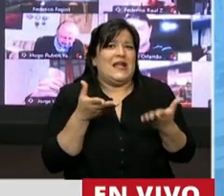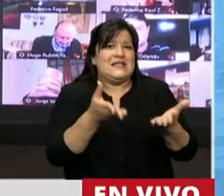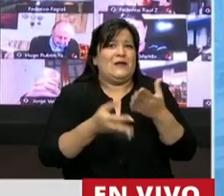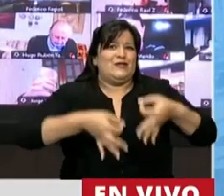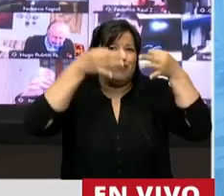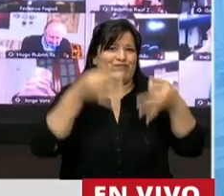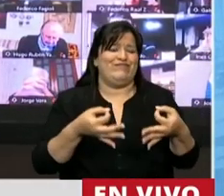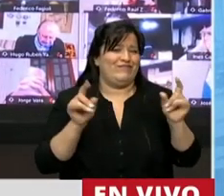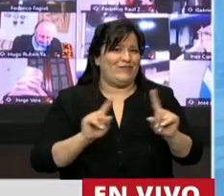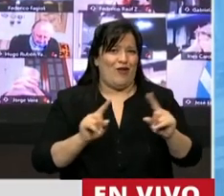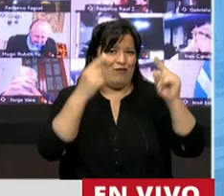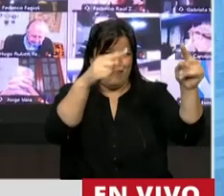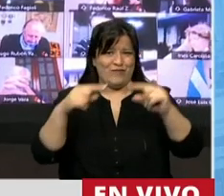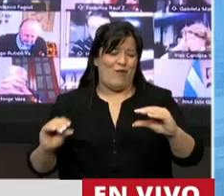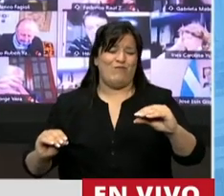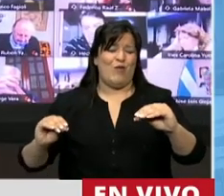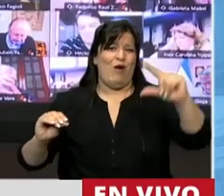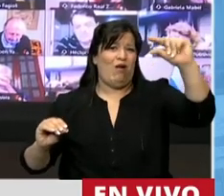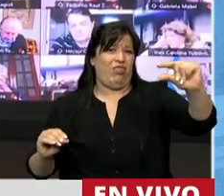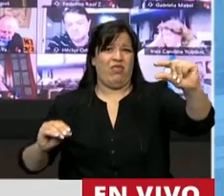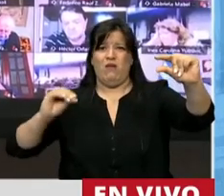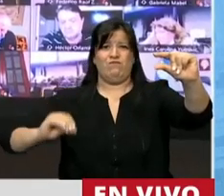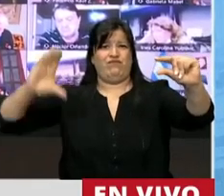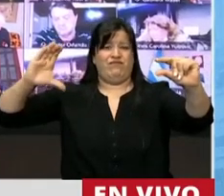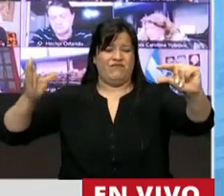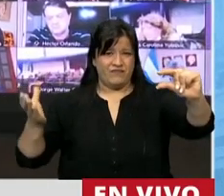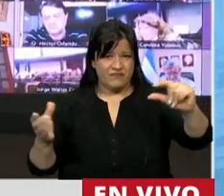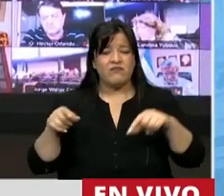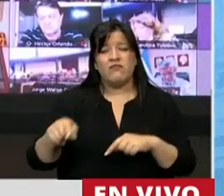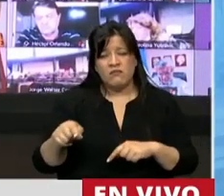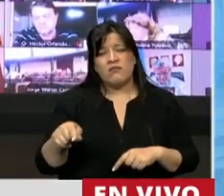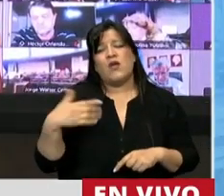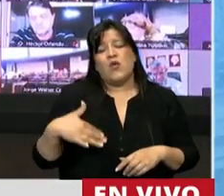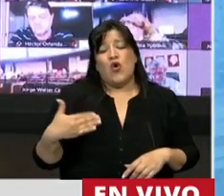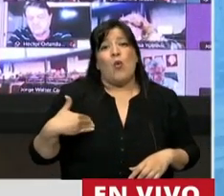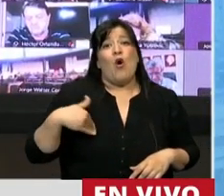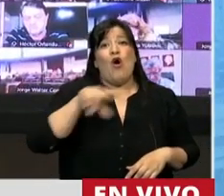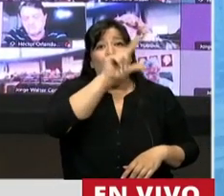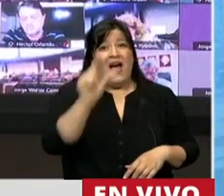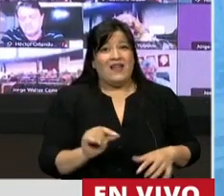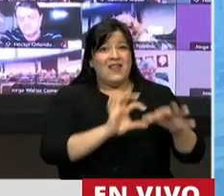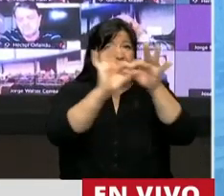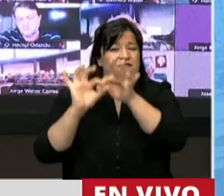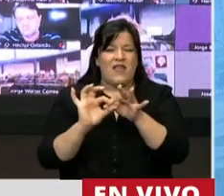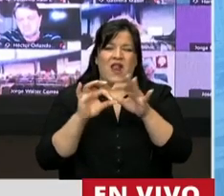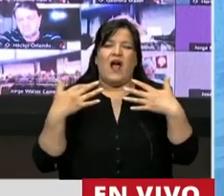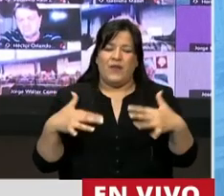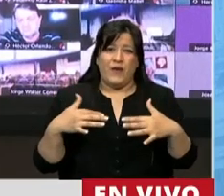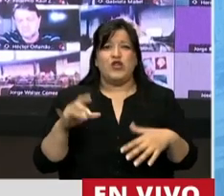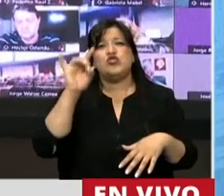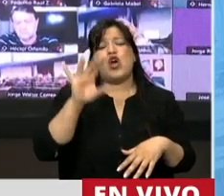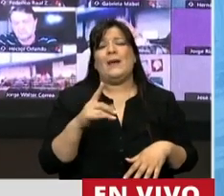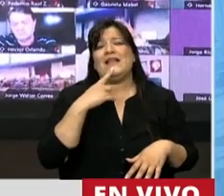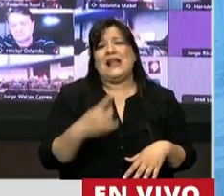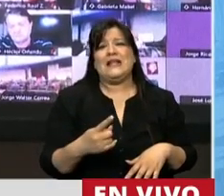eso presidente fortalecer el federalismo es algo mucho más amplio y profundo que asignar el